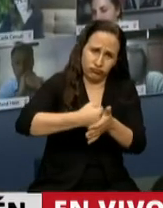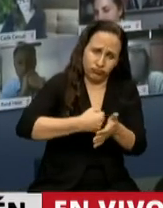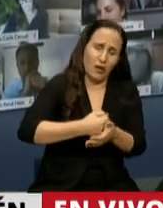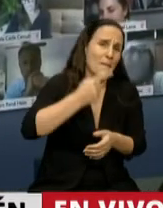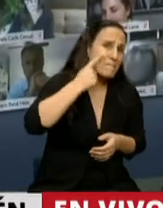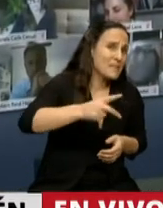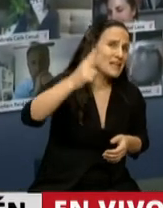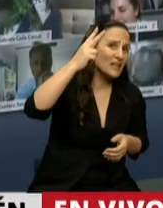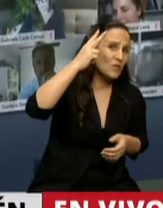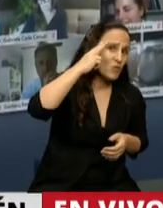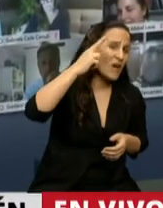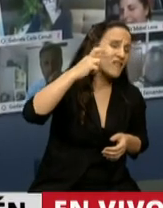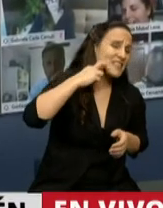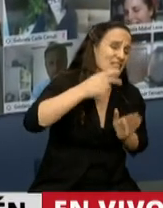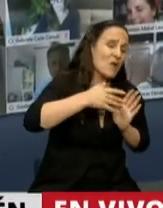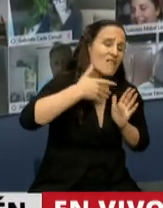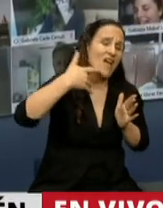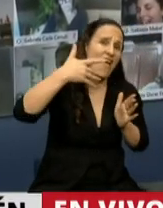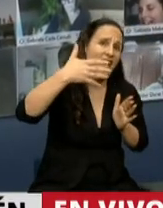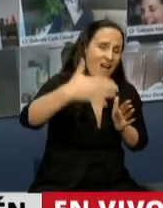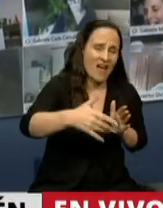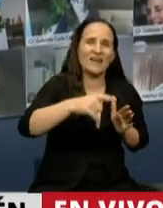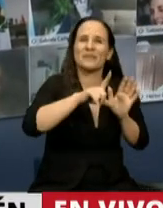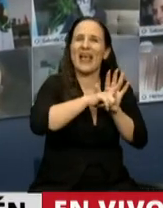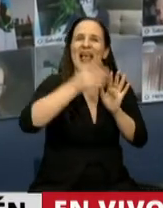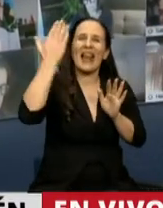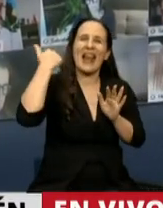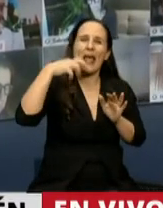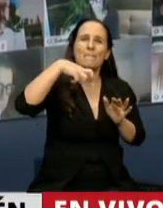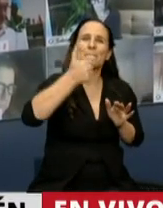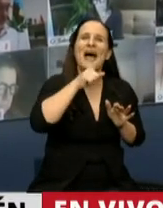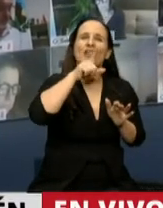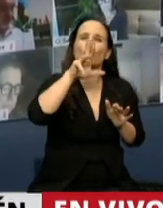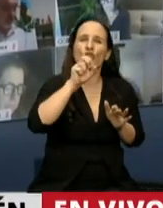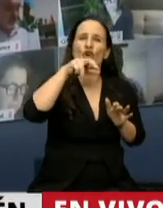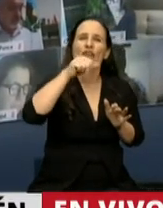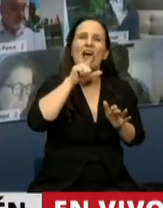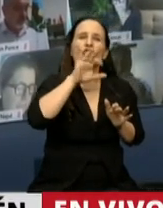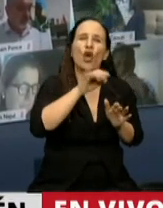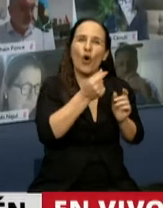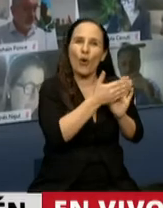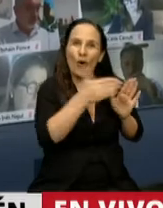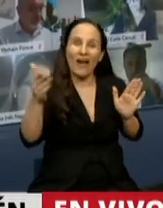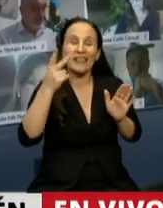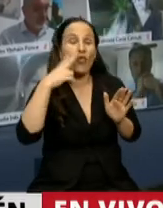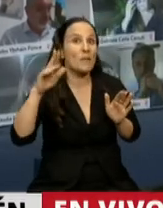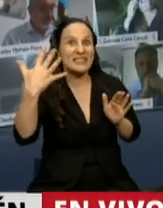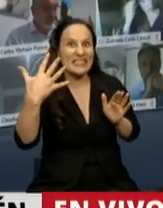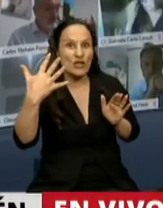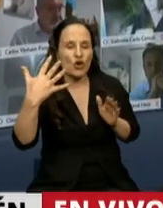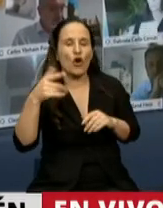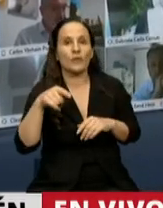desde 1919 cuando se sancionó la Ley de Patronato que estuvo vigente hasta el 2005. Señor